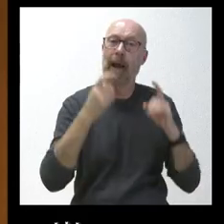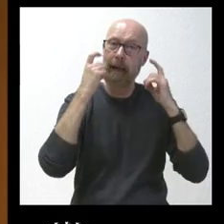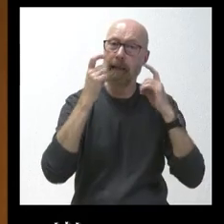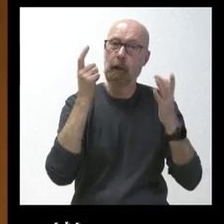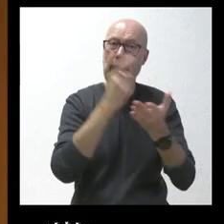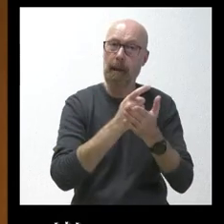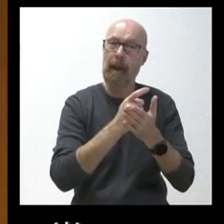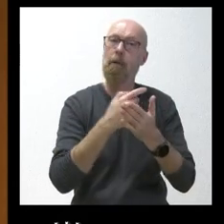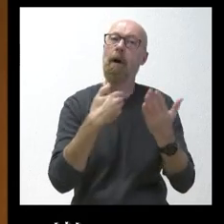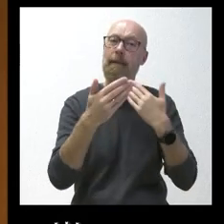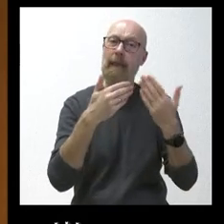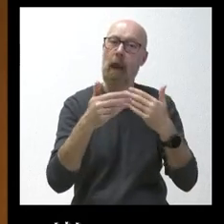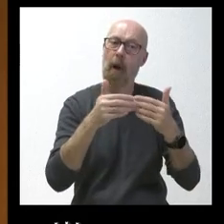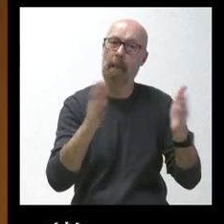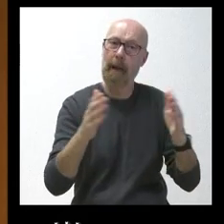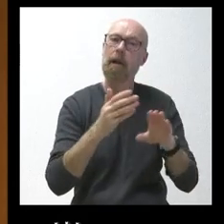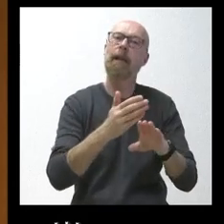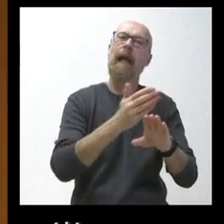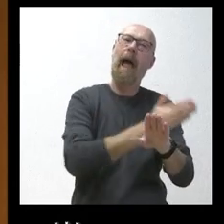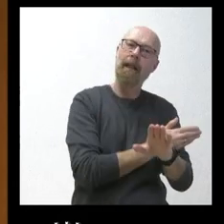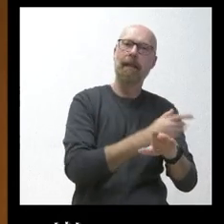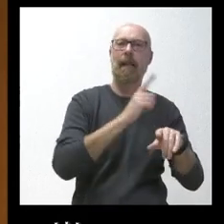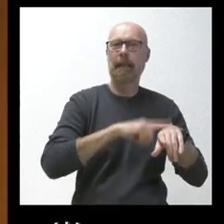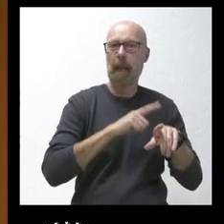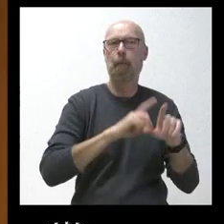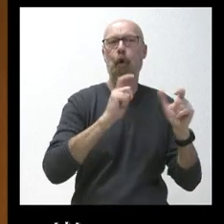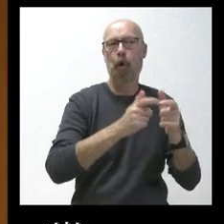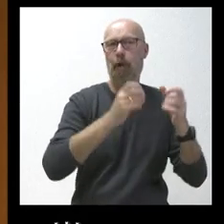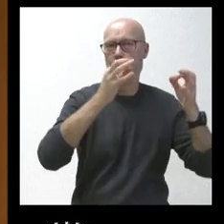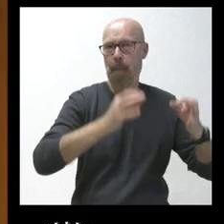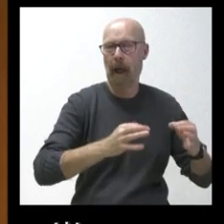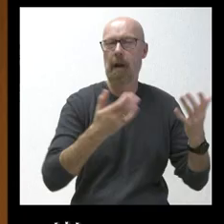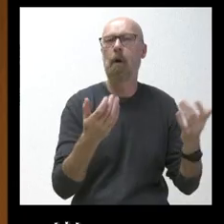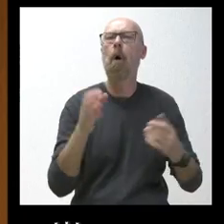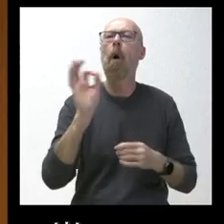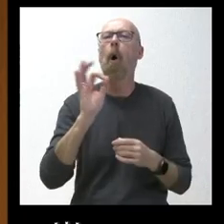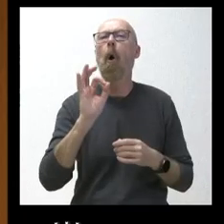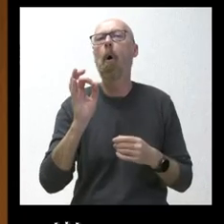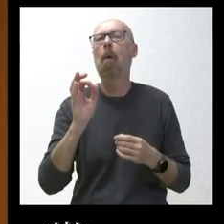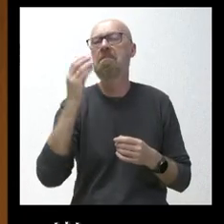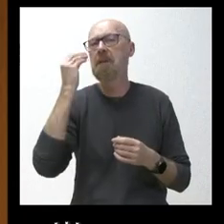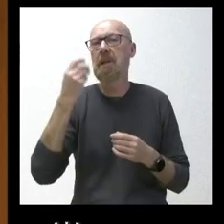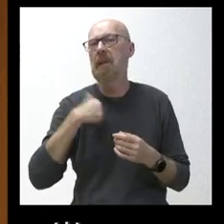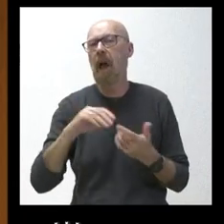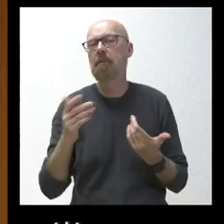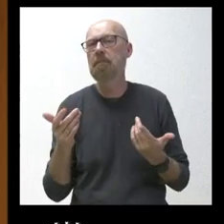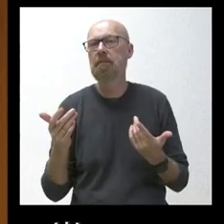un diálogo previo con reuniones formales, etc. o si van a dar por entendido que